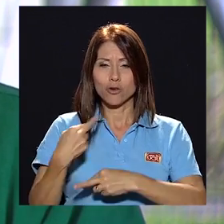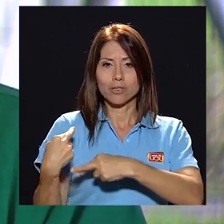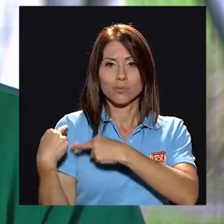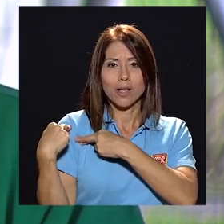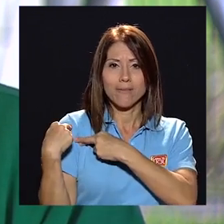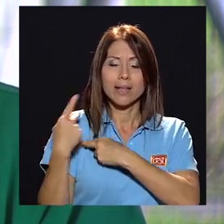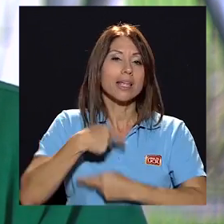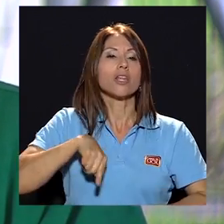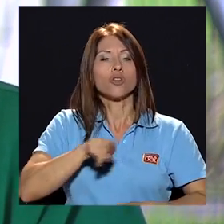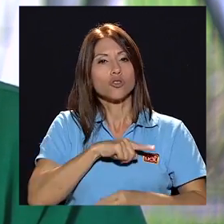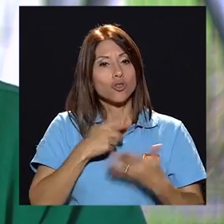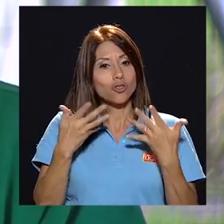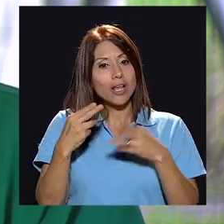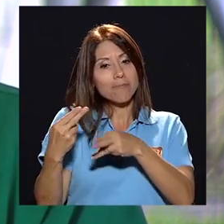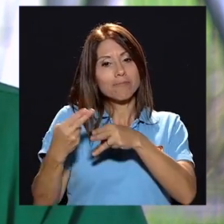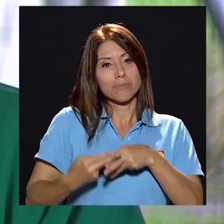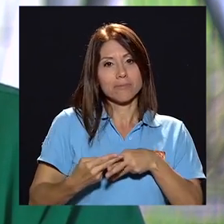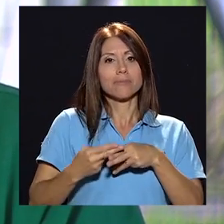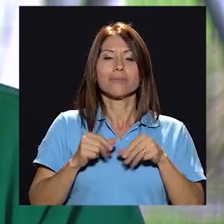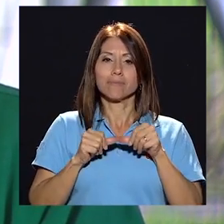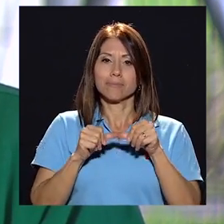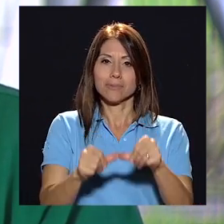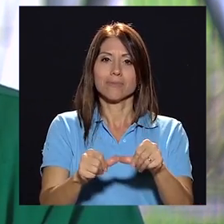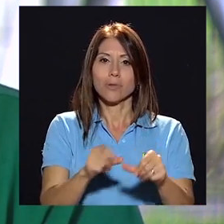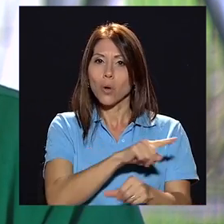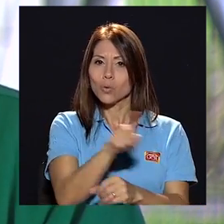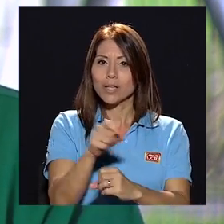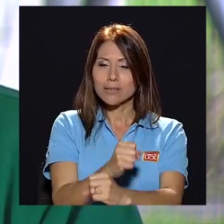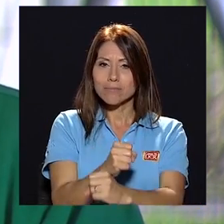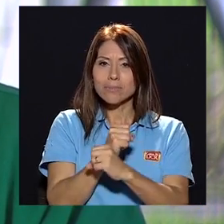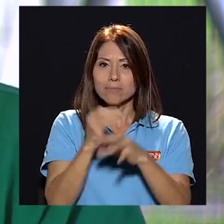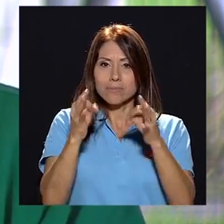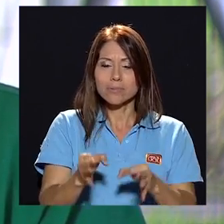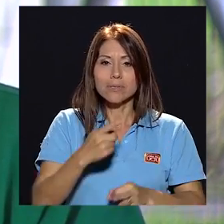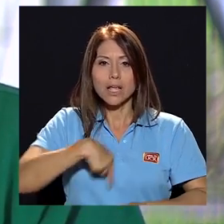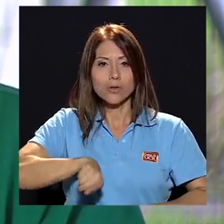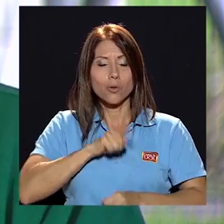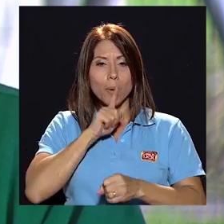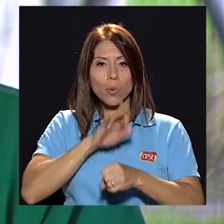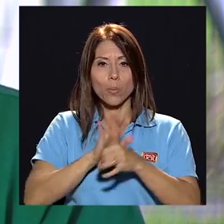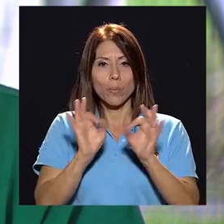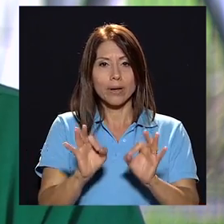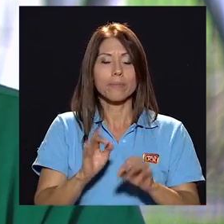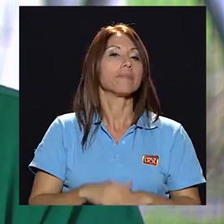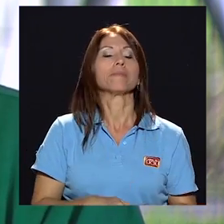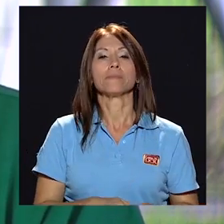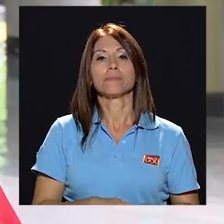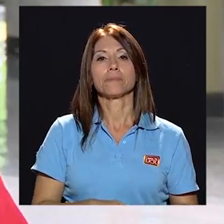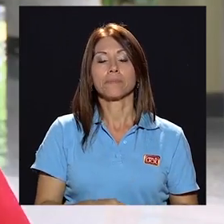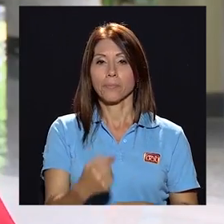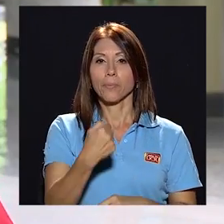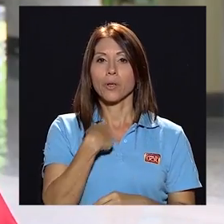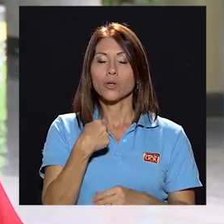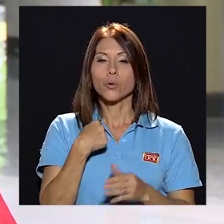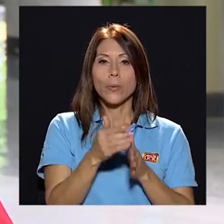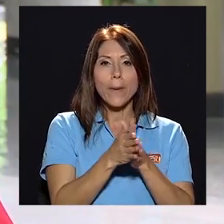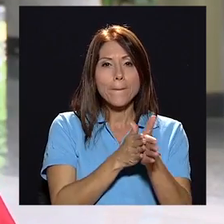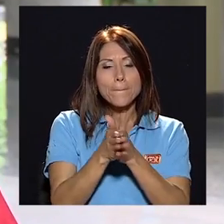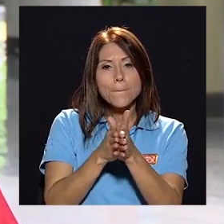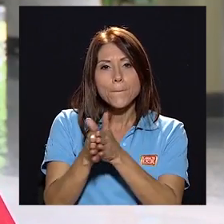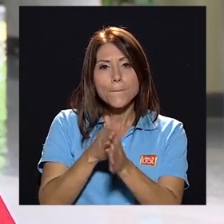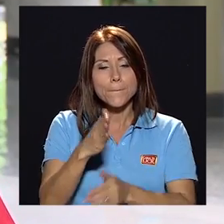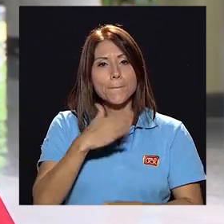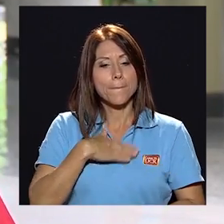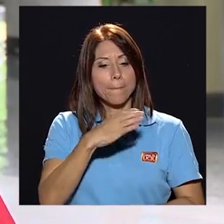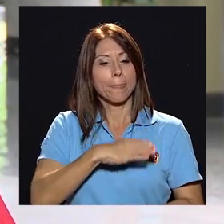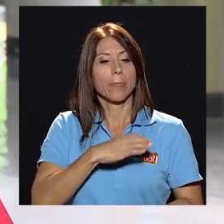y lo vamos a mantener una vez estemos en el consejo universitario tengan la certeza la comunidad universitaria que vamos a cumplir la palabra bueno yo voy a aprovechar